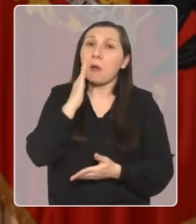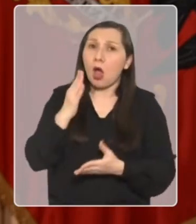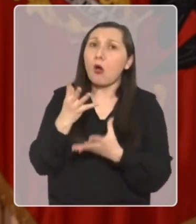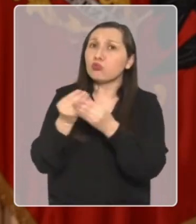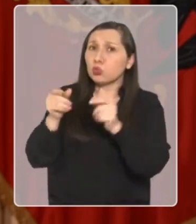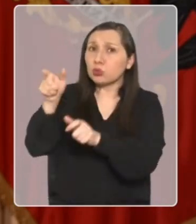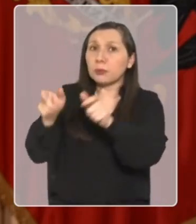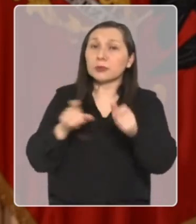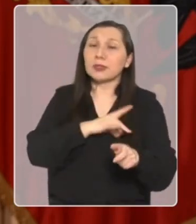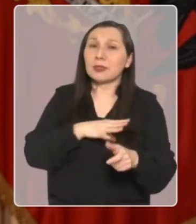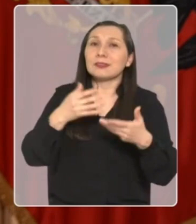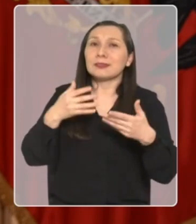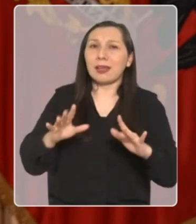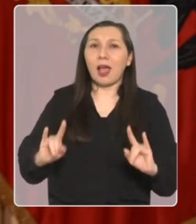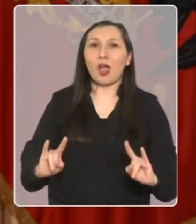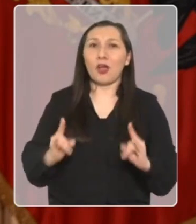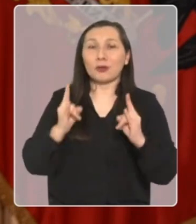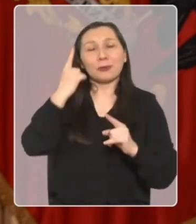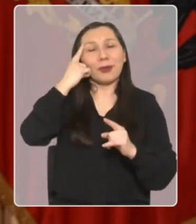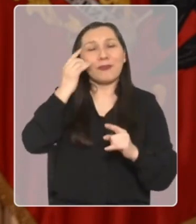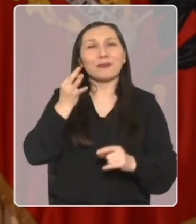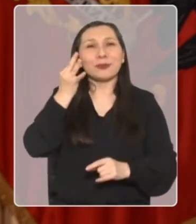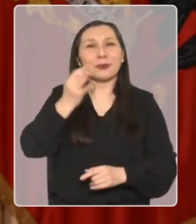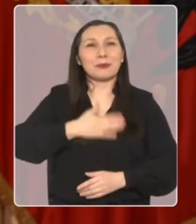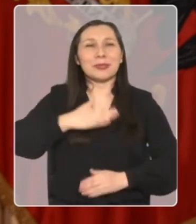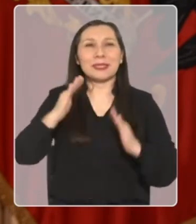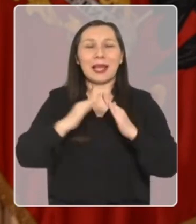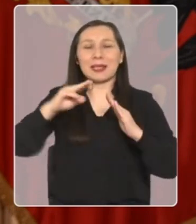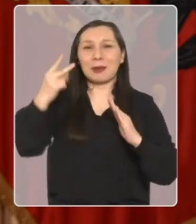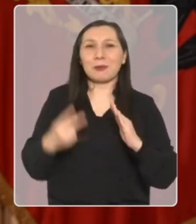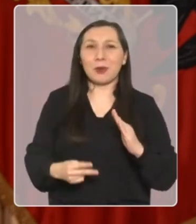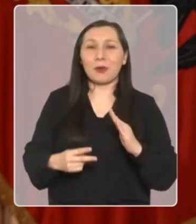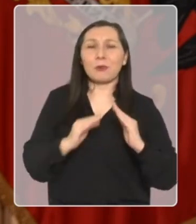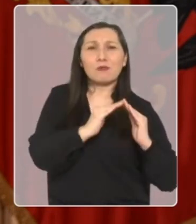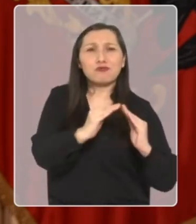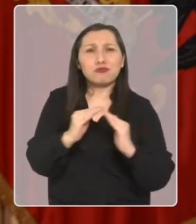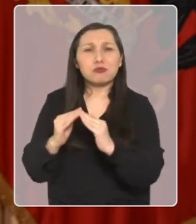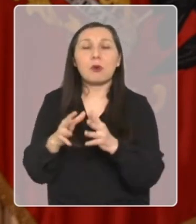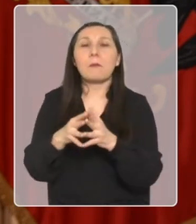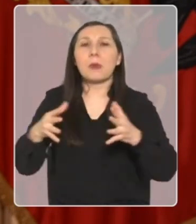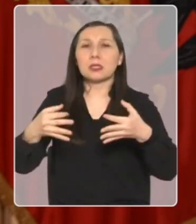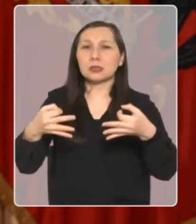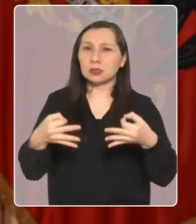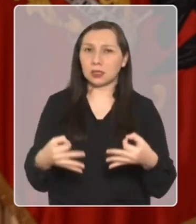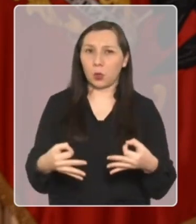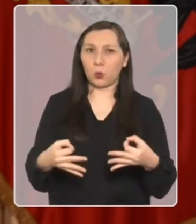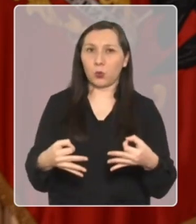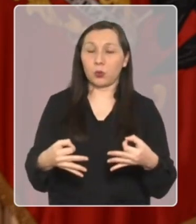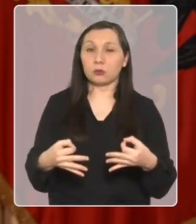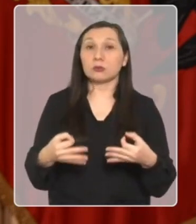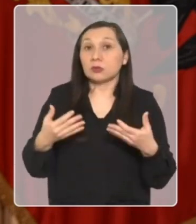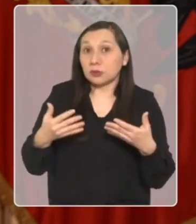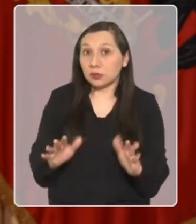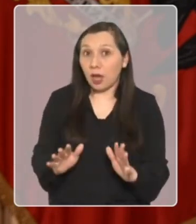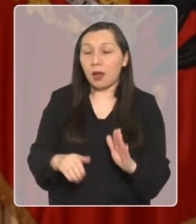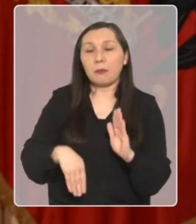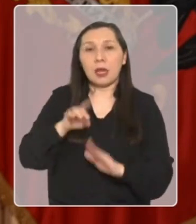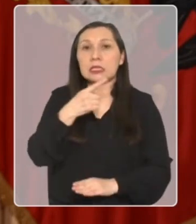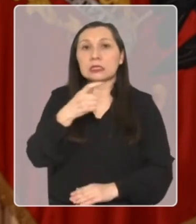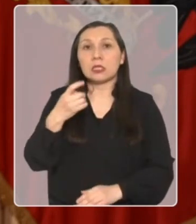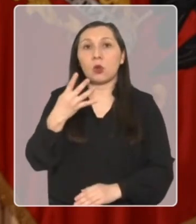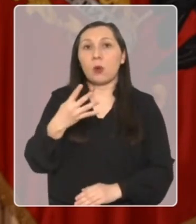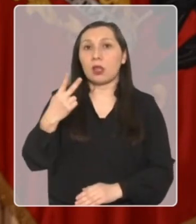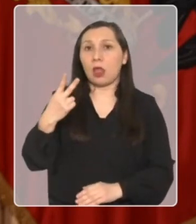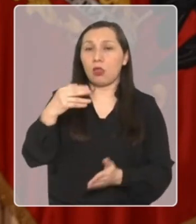visto cómo mejora la vida de tantos compatriotas cuando pueden construir su futuro en la casa propia, en barrios más seguros. Ya